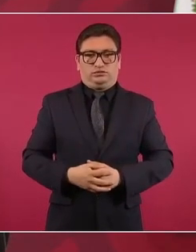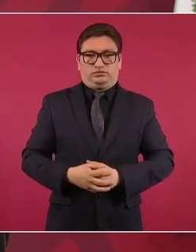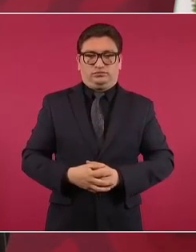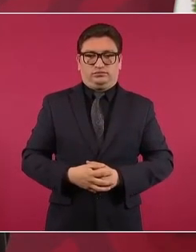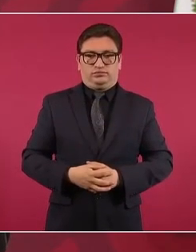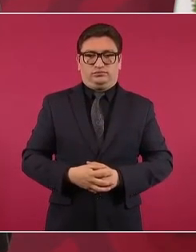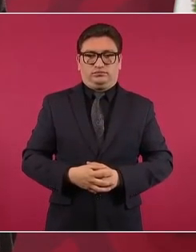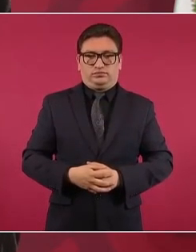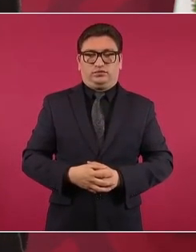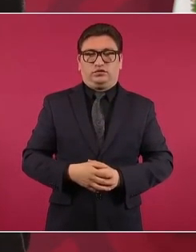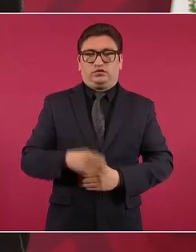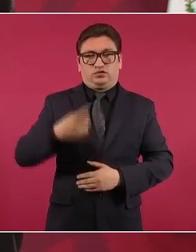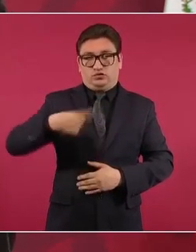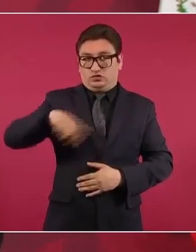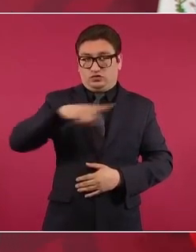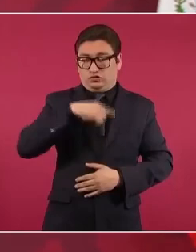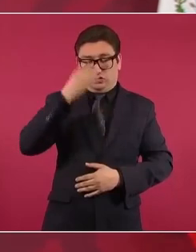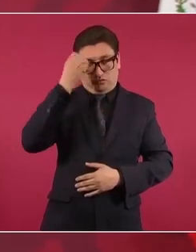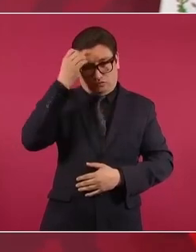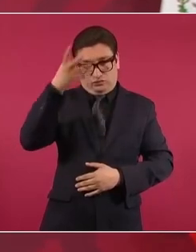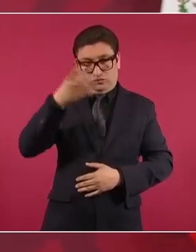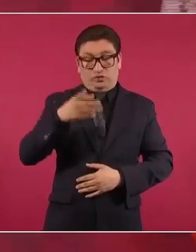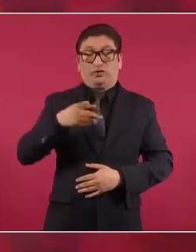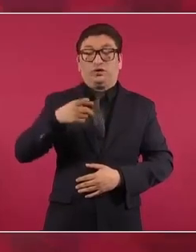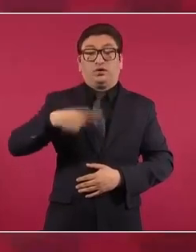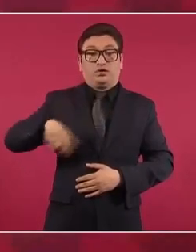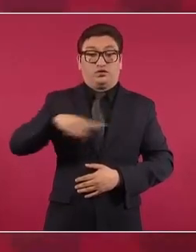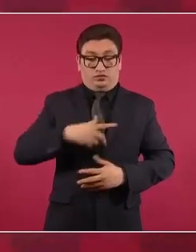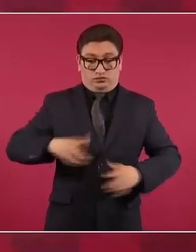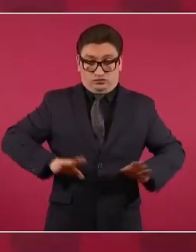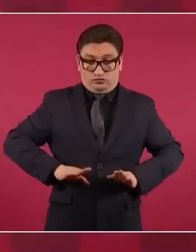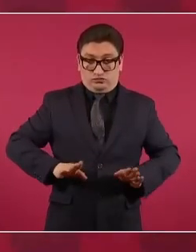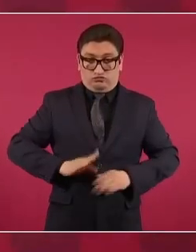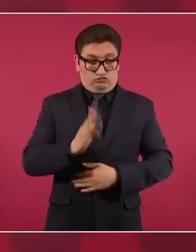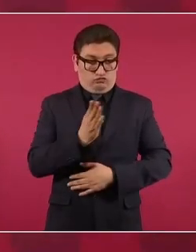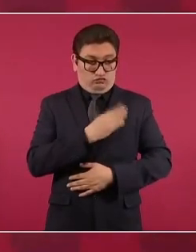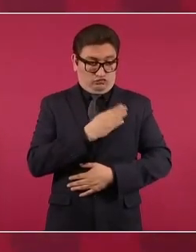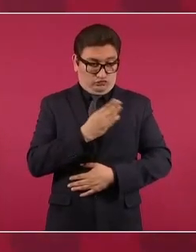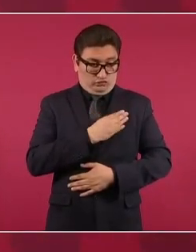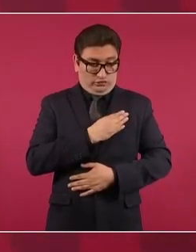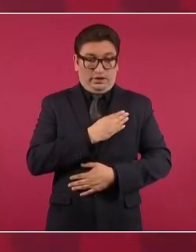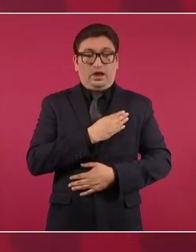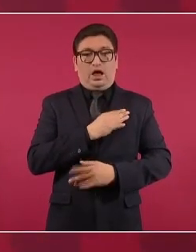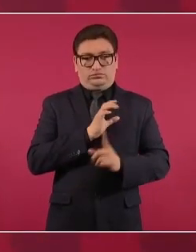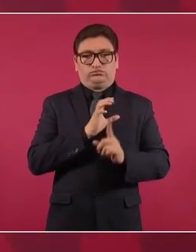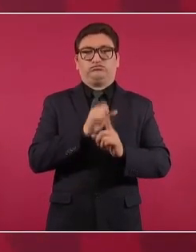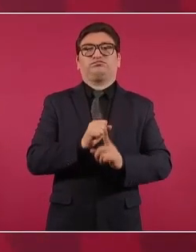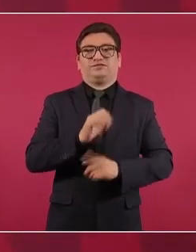Y no olvidar que sólo siendo buenos podemos ser felices